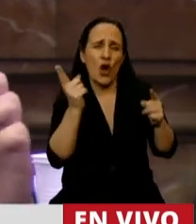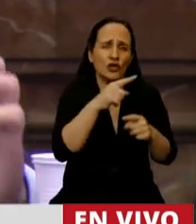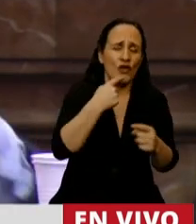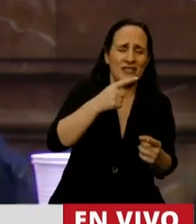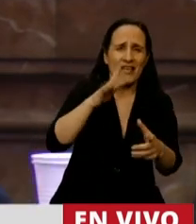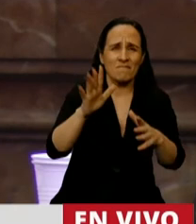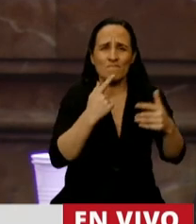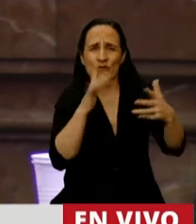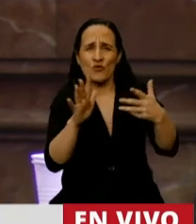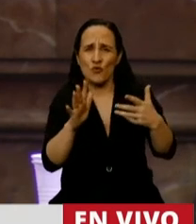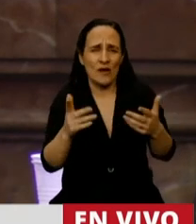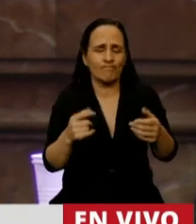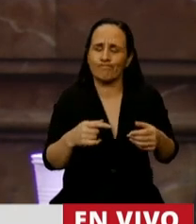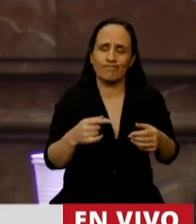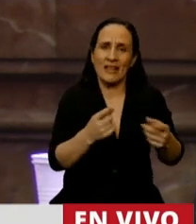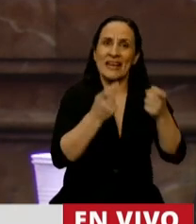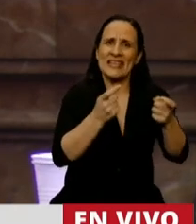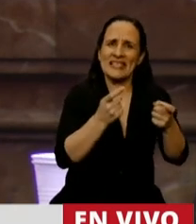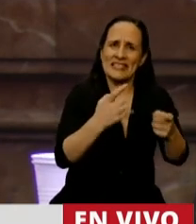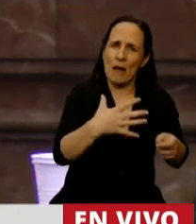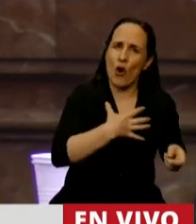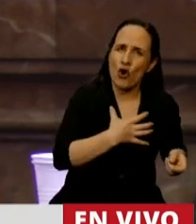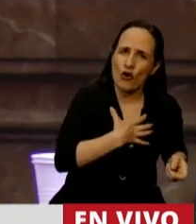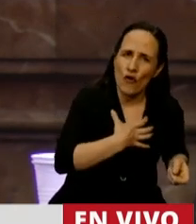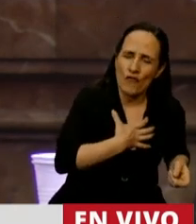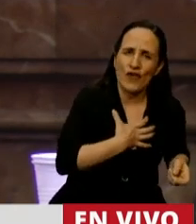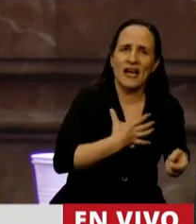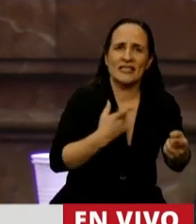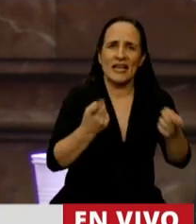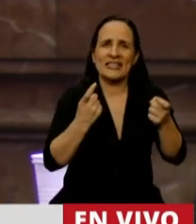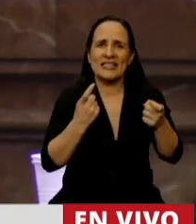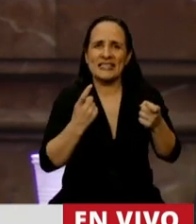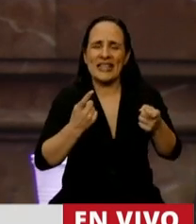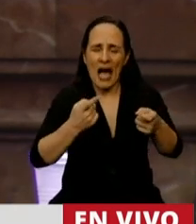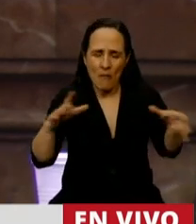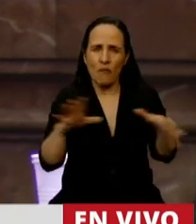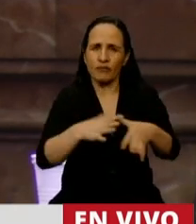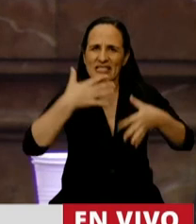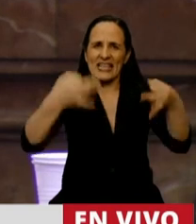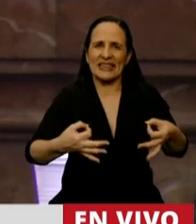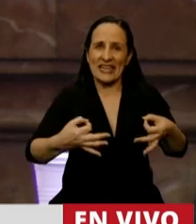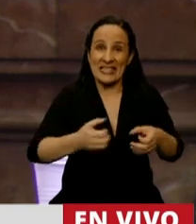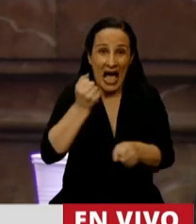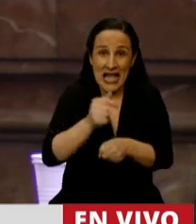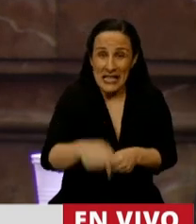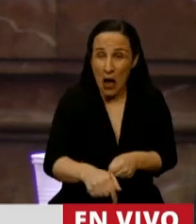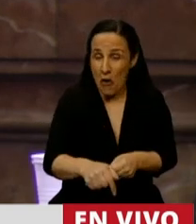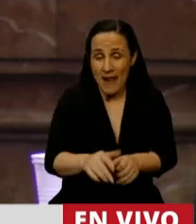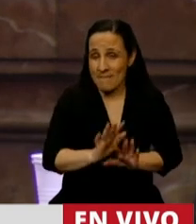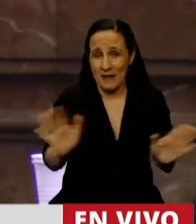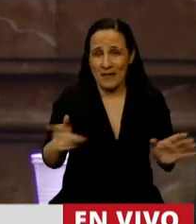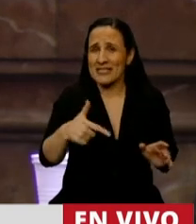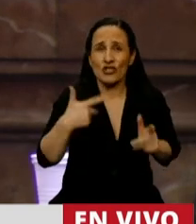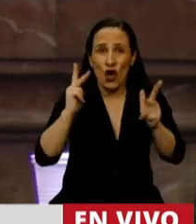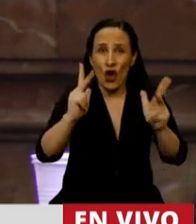Certidumbre, confianza. Hasta ahora, hoy no he visto nada de eso, Presidente. Gracias. Es todo lo que tengo que